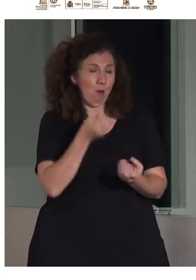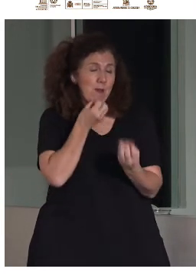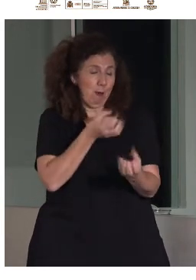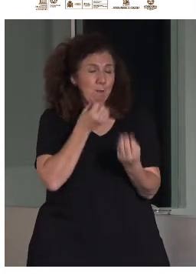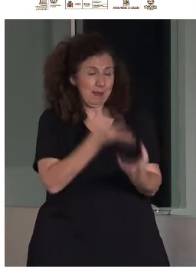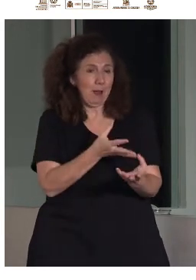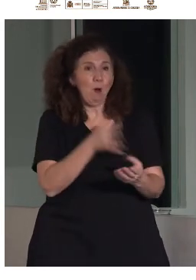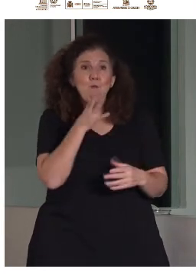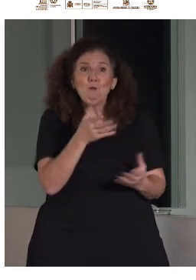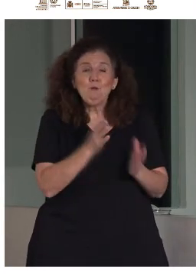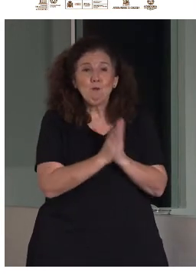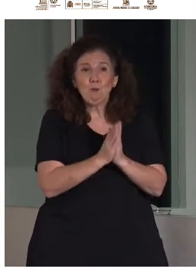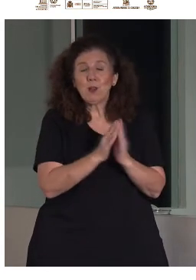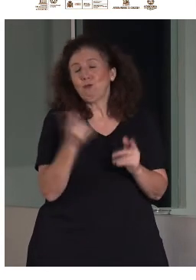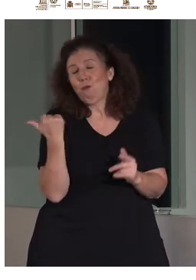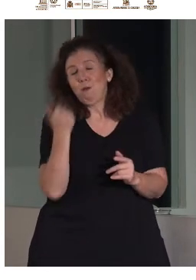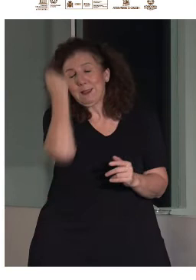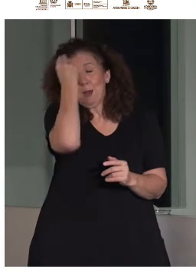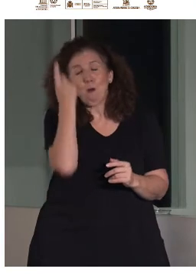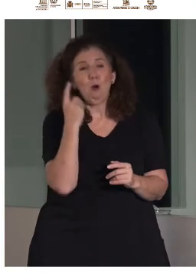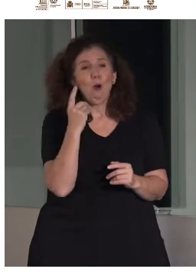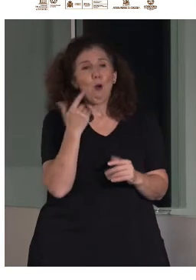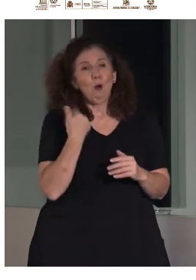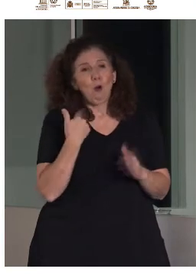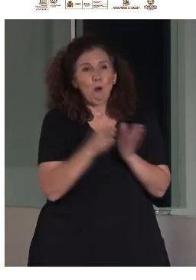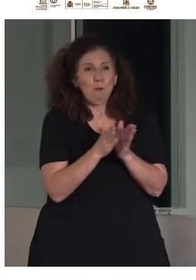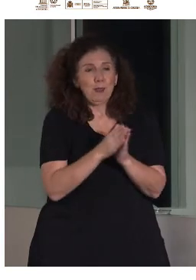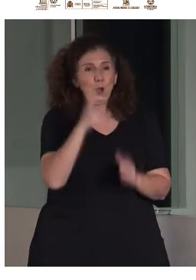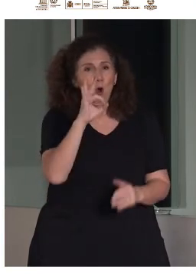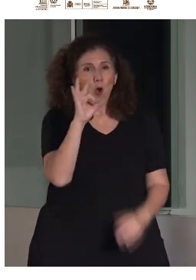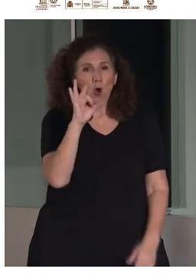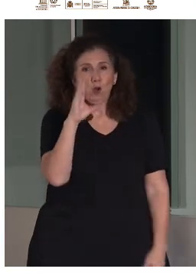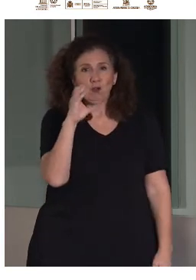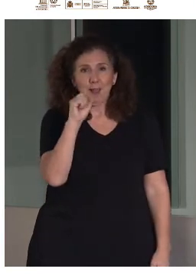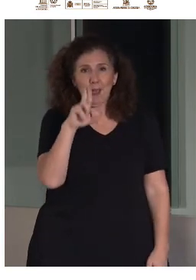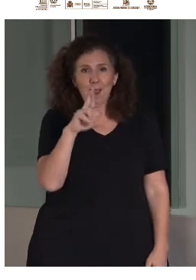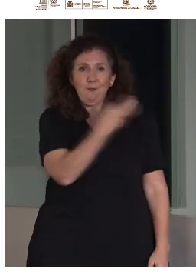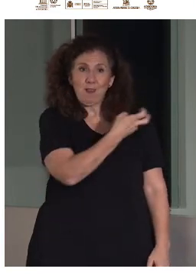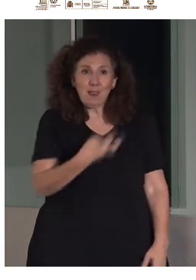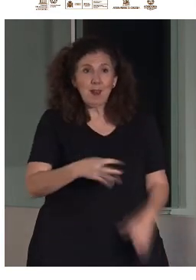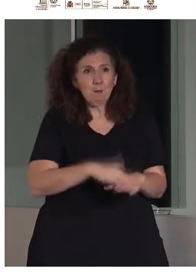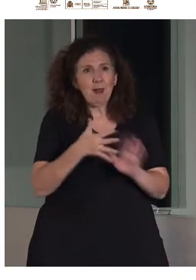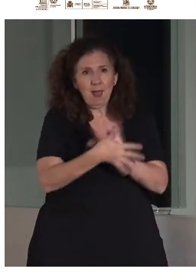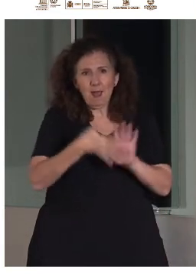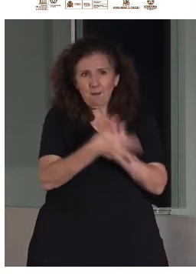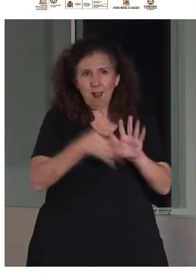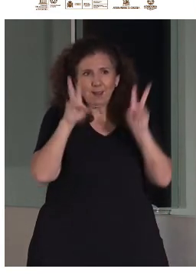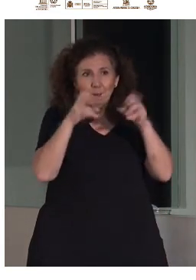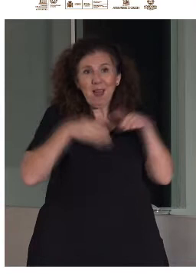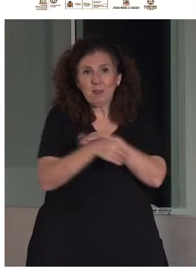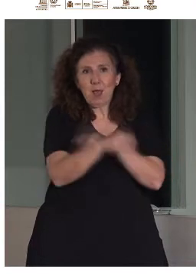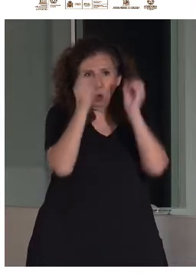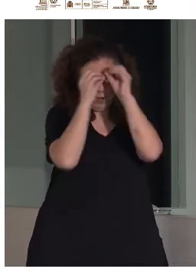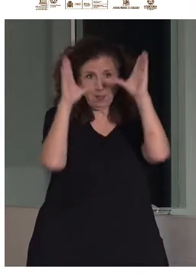nos dieras una visión de la accesibilidad cognitiva. Él además lleva todos los proyectos de accesibilidad cognitiva de